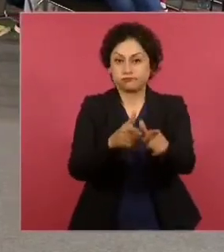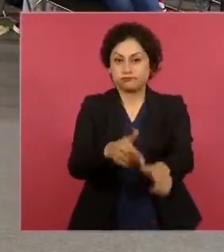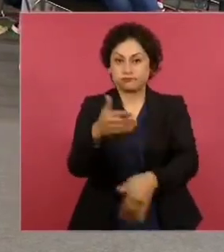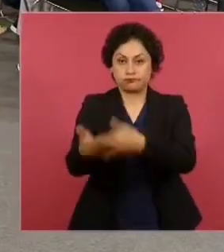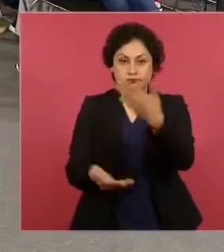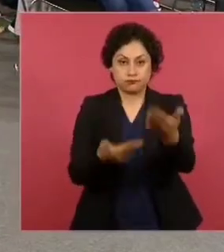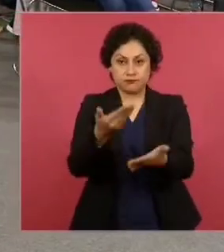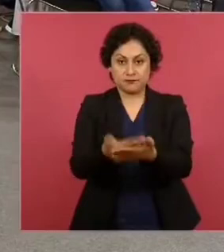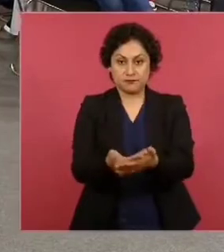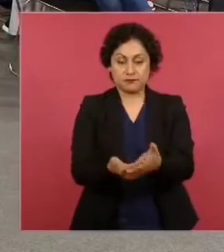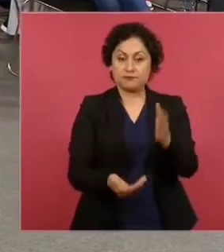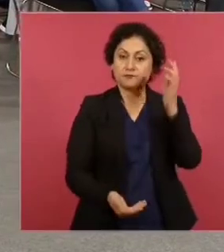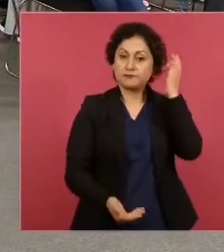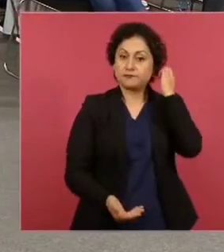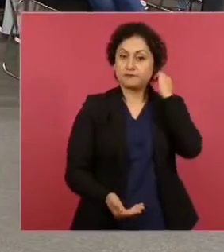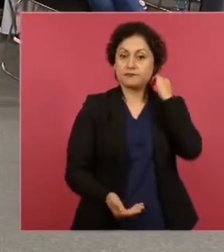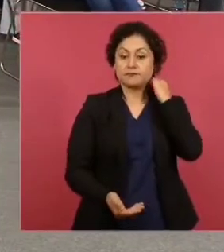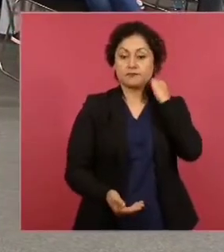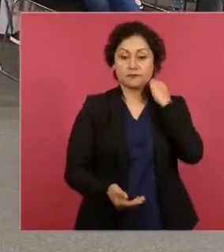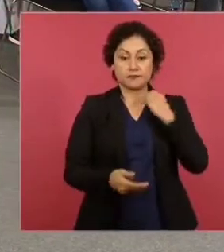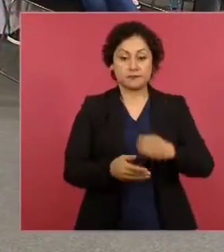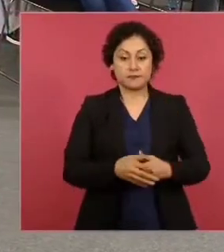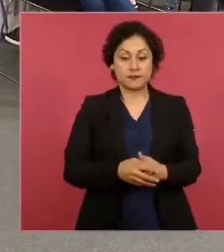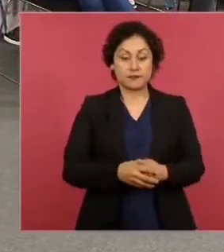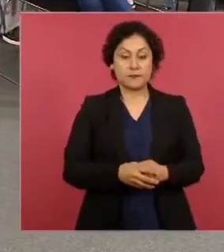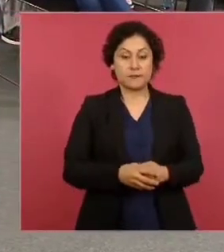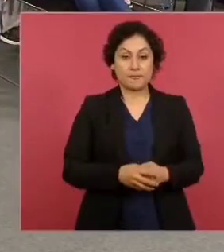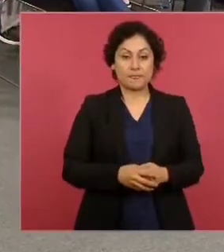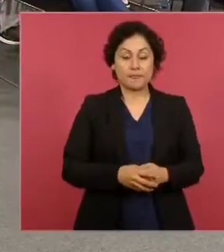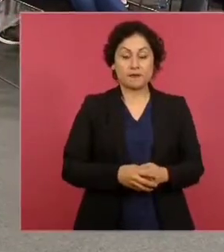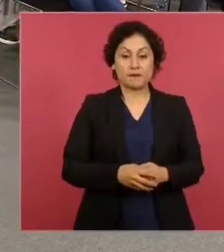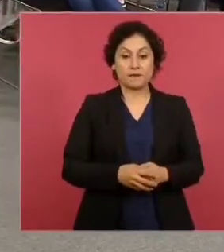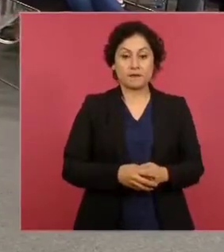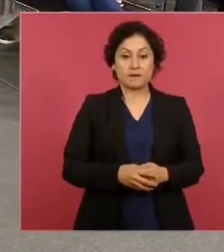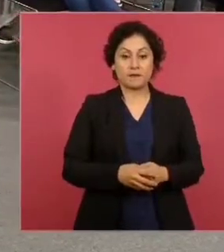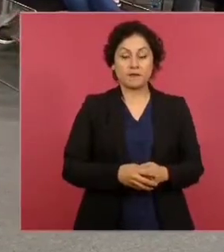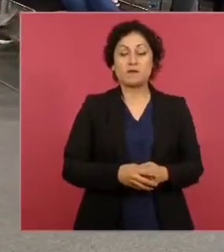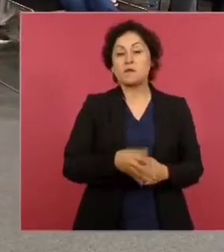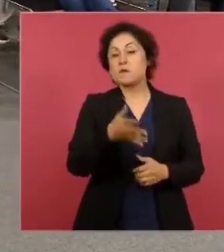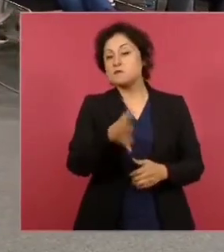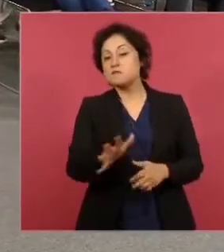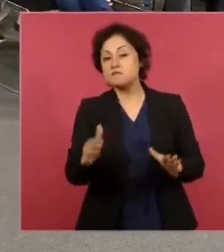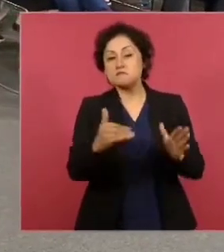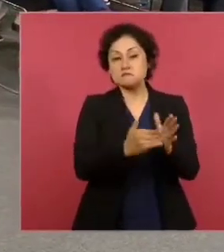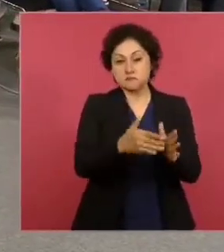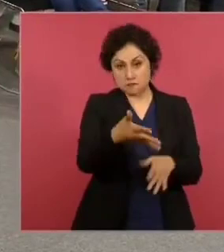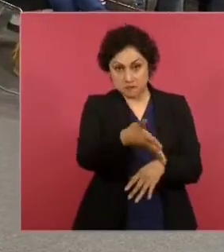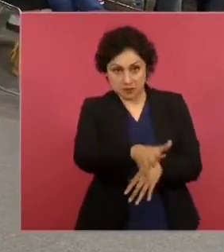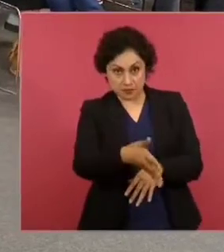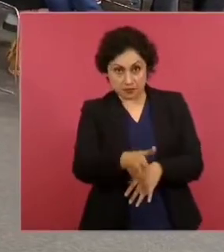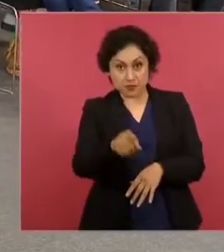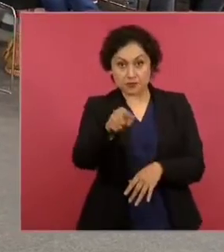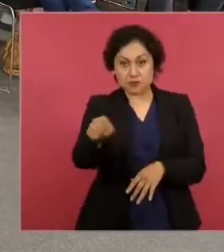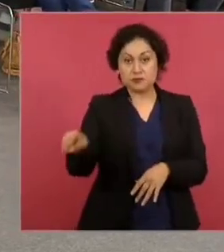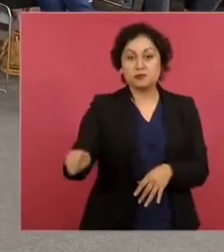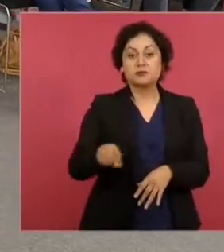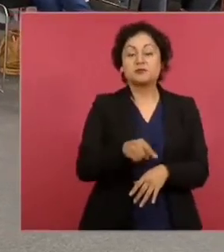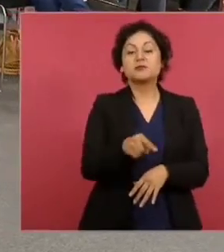y como seis mil hospitales, 700